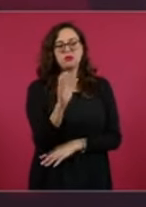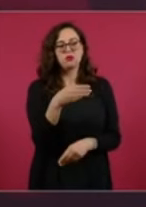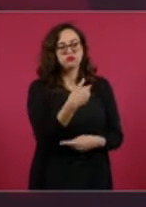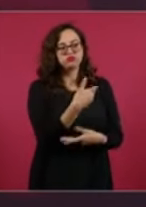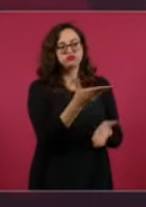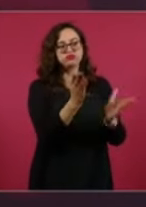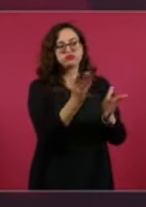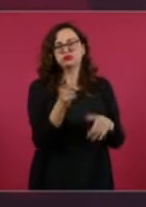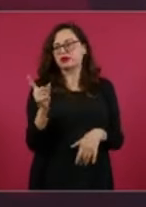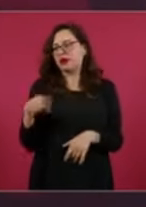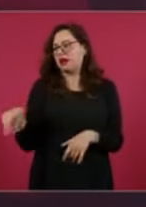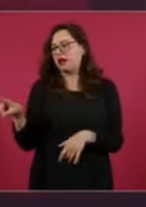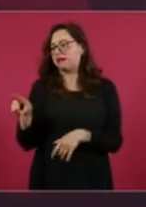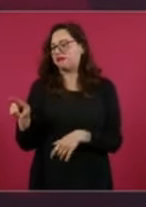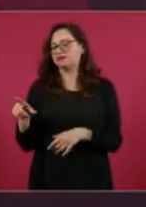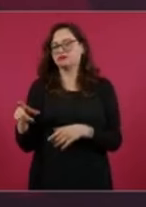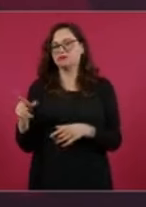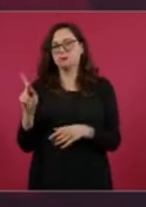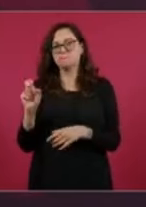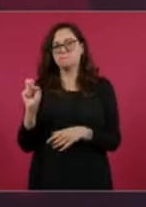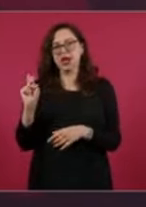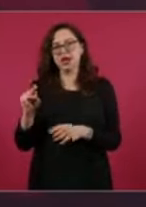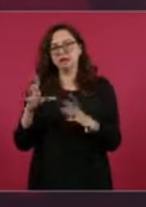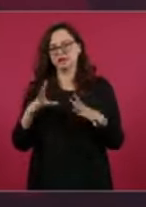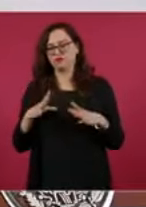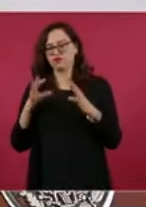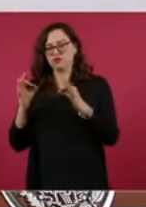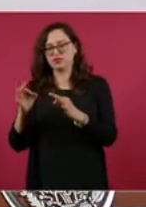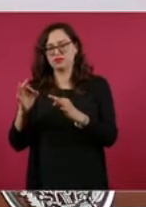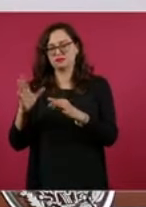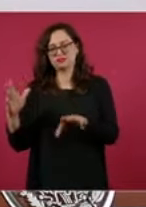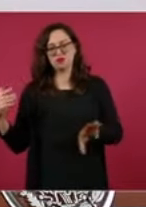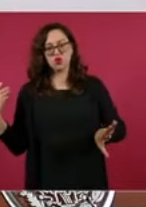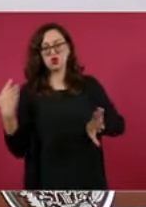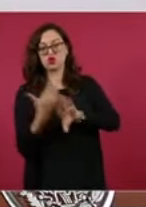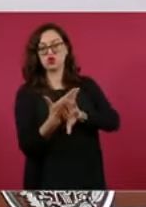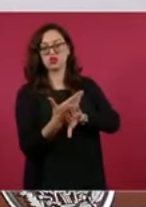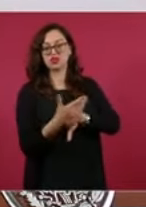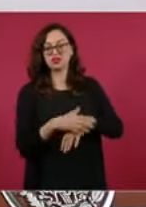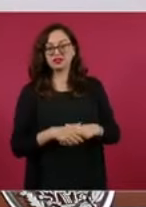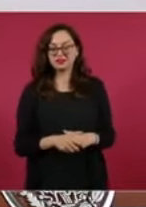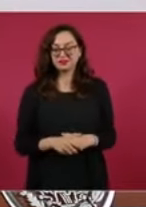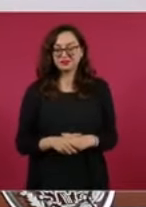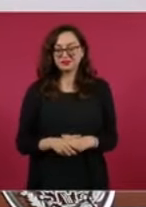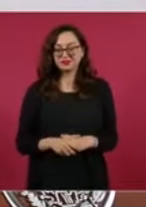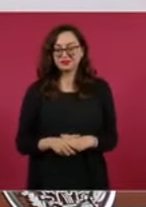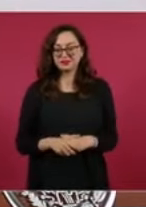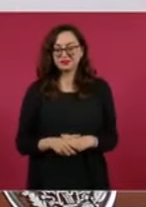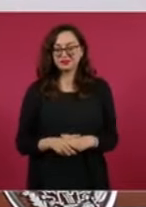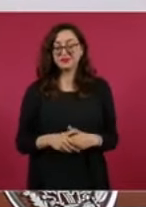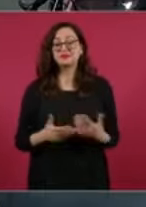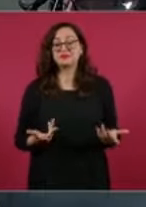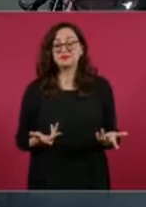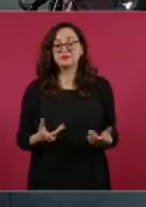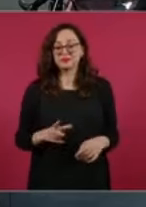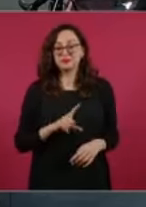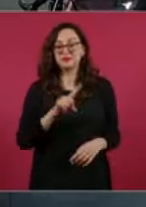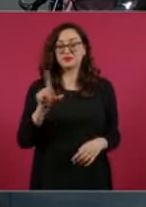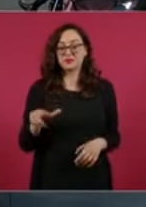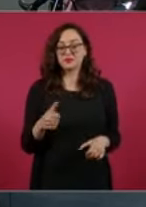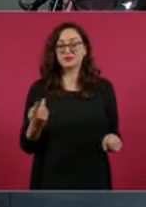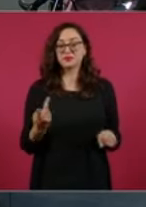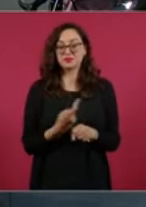Y Salinas hace lo mismo, empieza con la